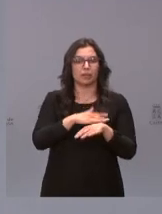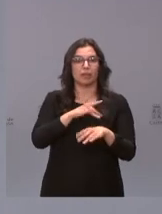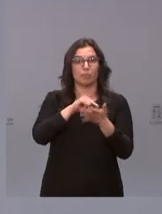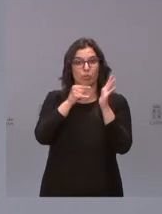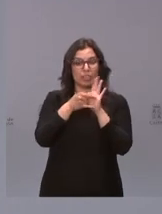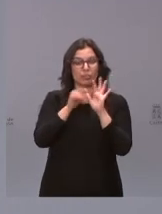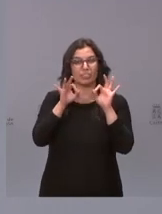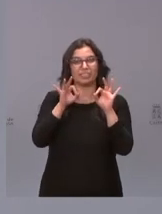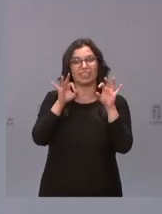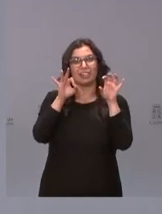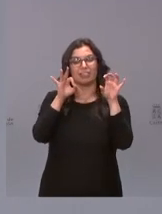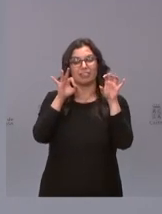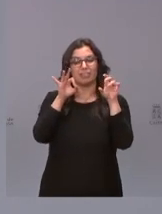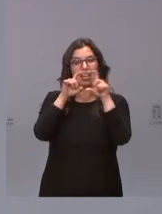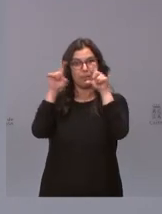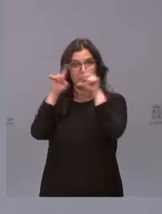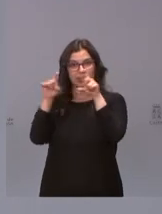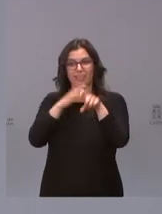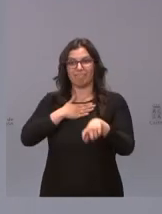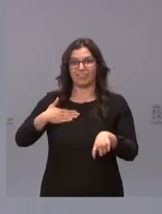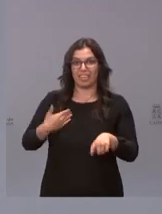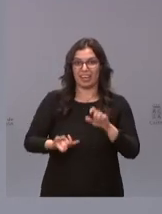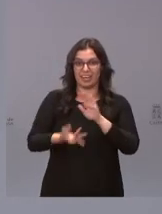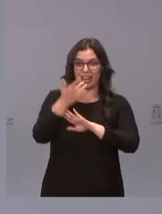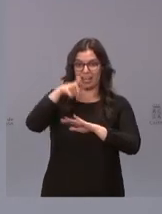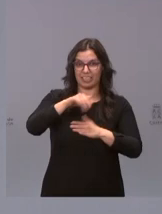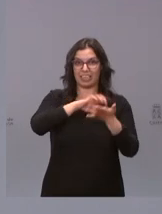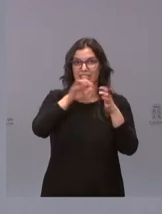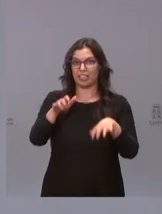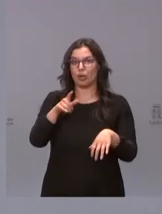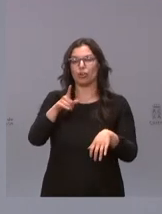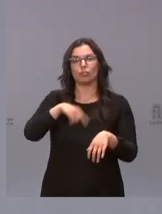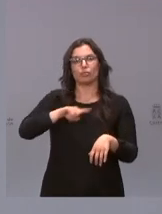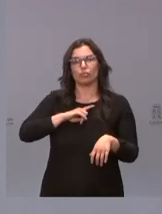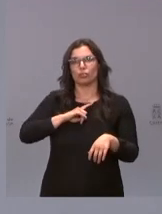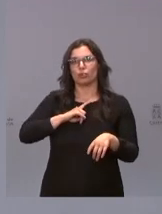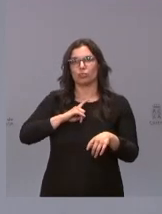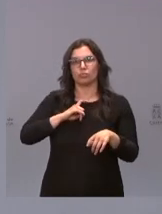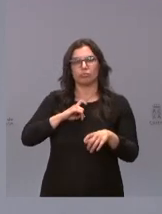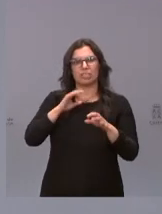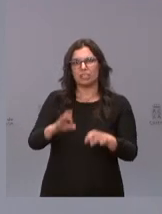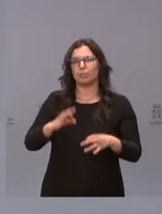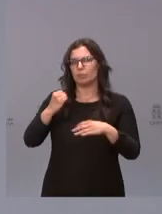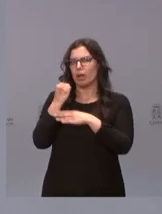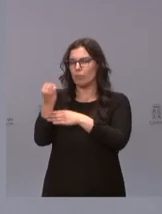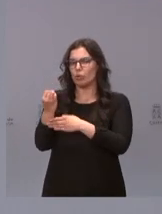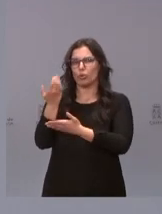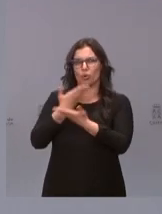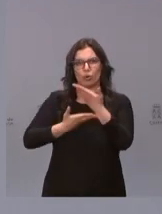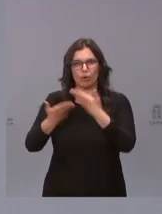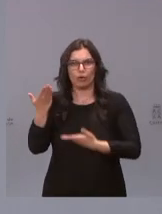empresariales que quieran instalarse en la comunidad autónoma de Castilla y León tendrán siempre el apoyo la colaboración